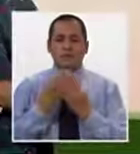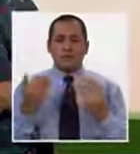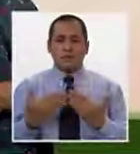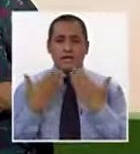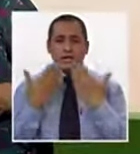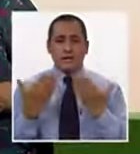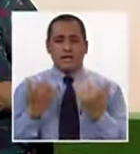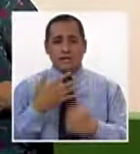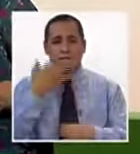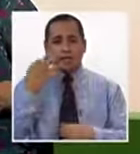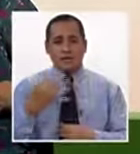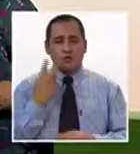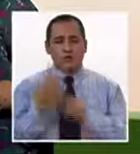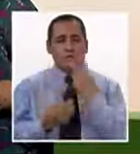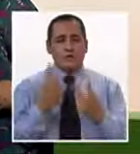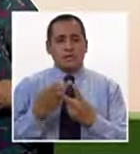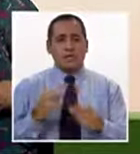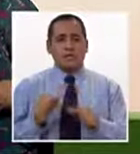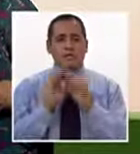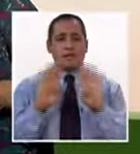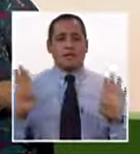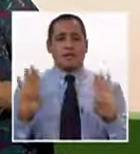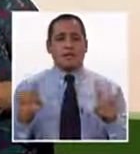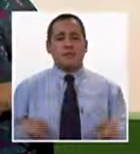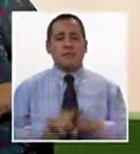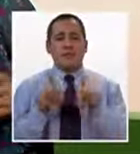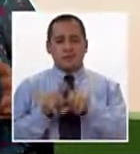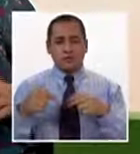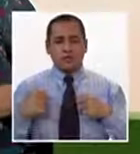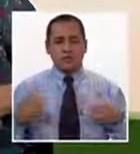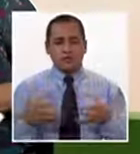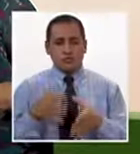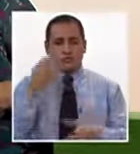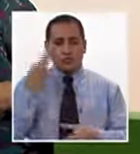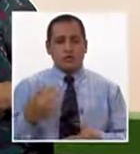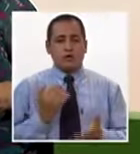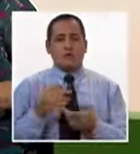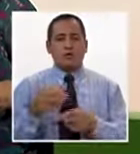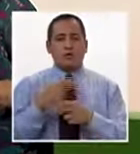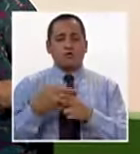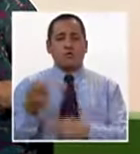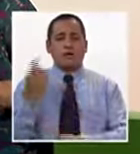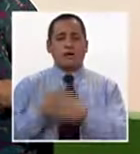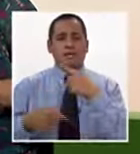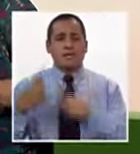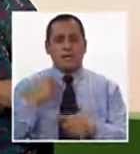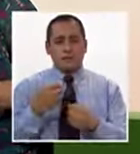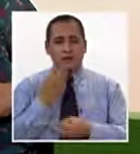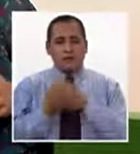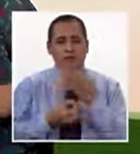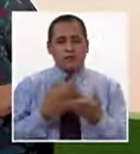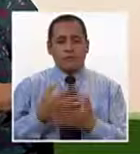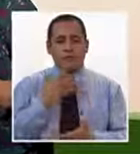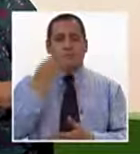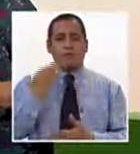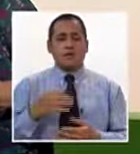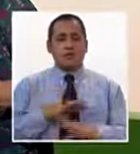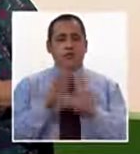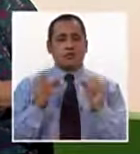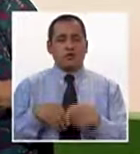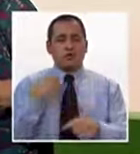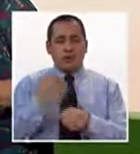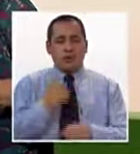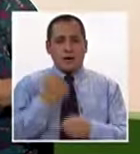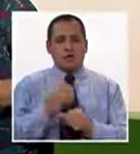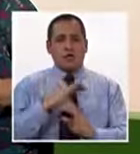Wilfredo, muchísimas gracias, de verdad, por tu visita aquí a Sin Barreras, y estamos seguros de que pronto regresarás, pues, para que nos comentes acerca de la reglamentación y todo lo que